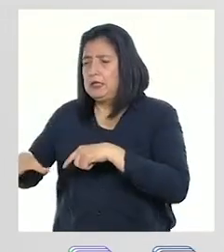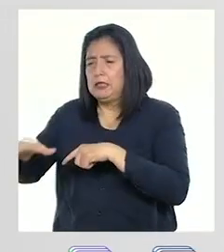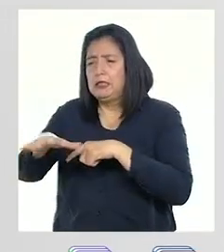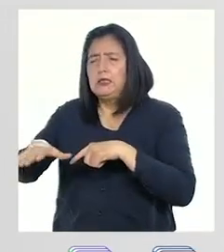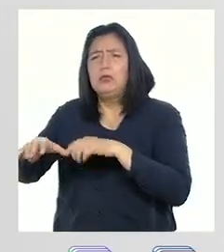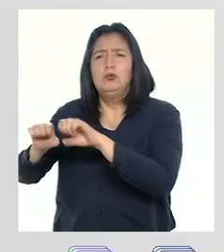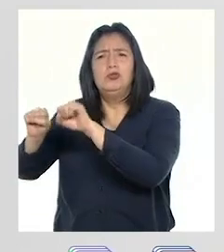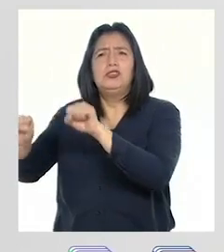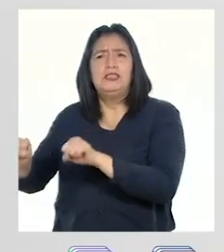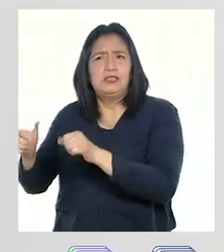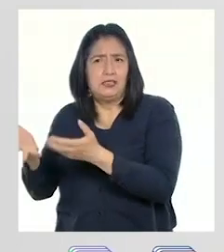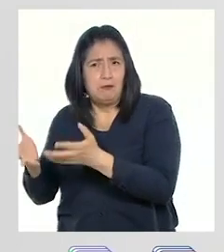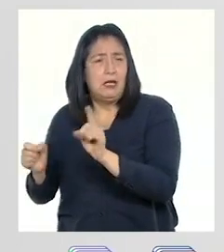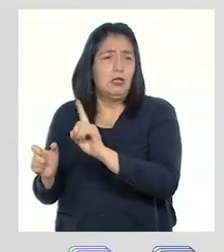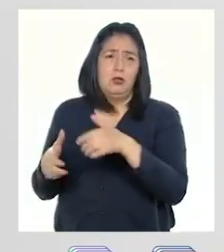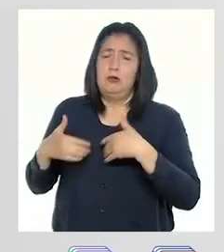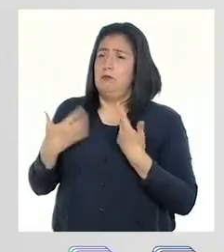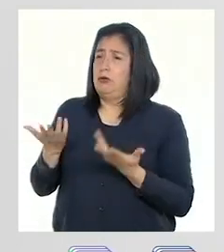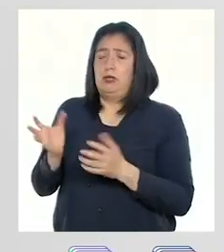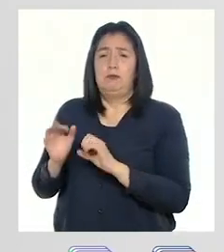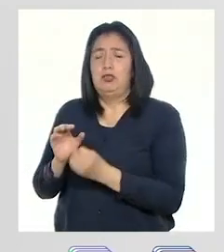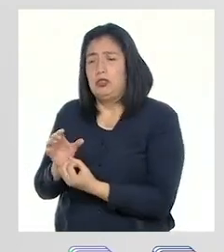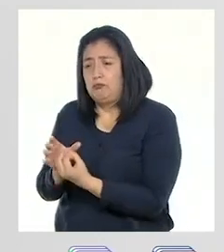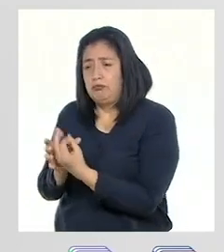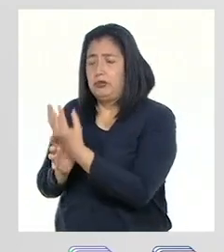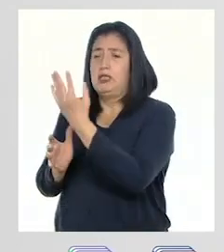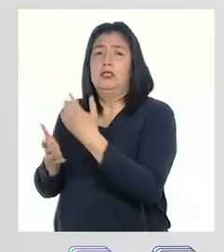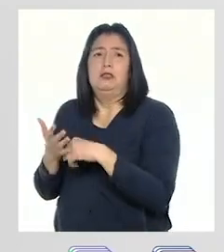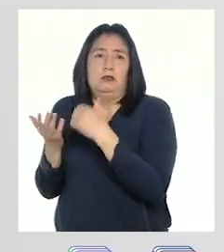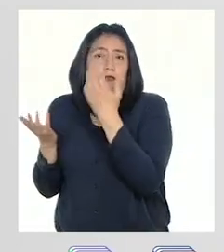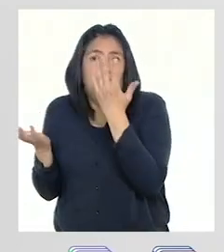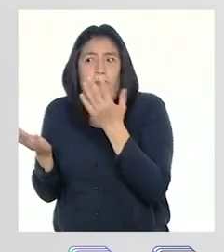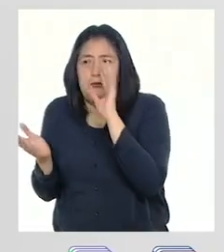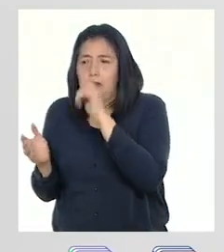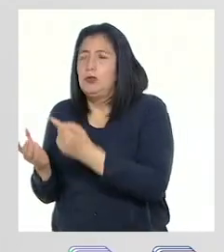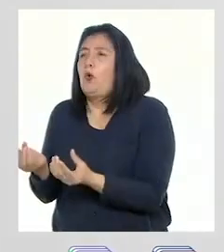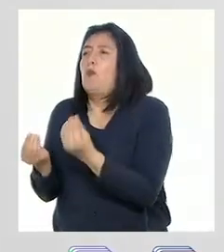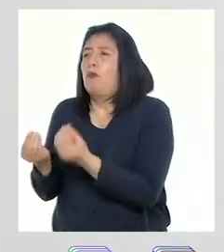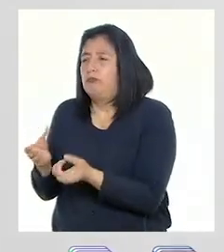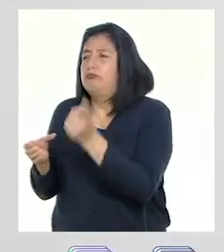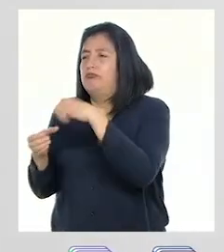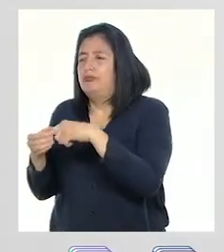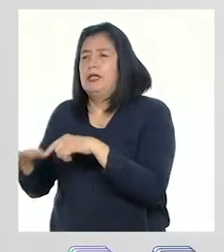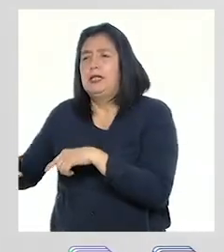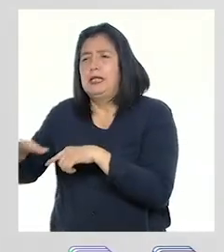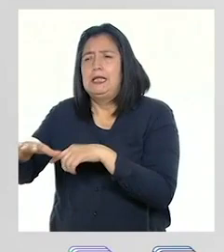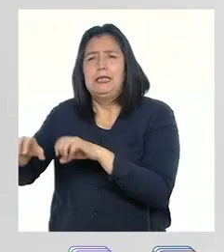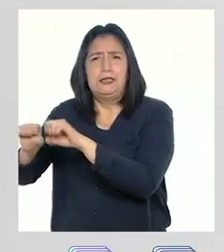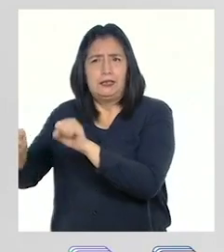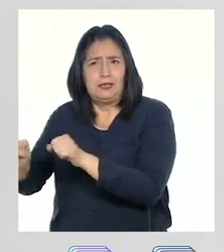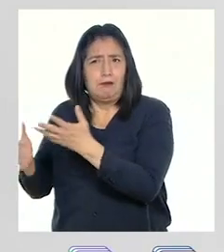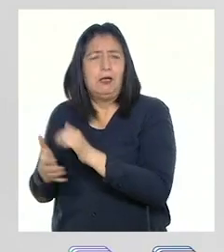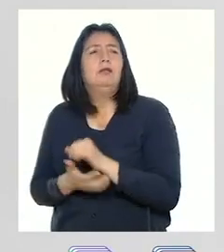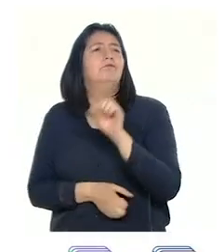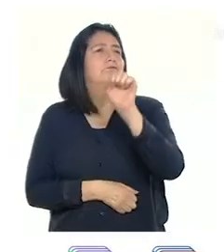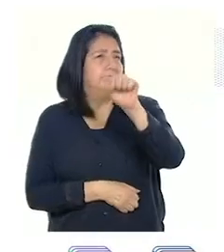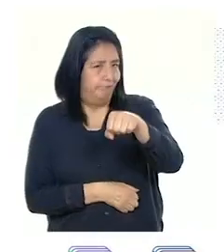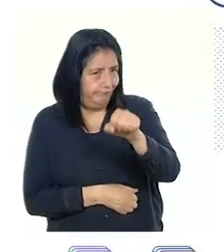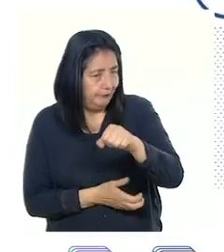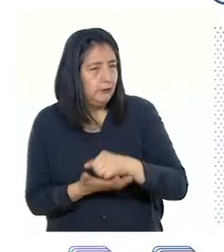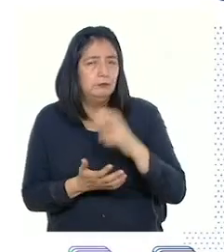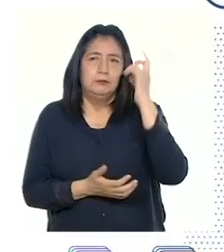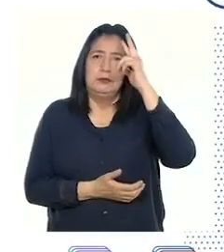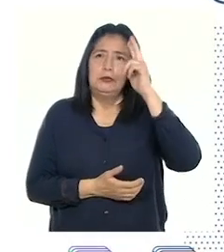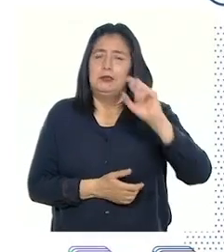y no podemos hablar de su crecimiento sin considerar el ecosistema del que forman parte. Así es, Pati. Por eso,